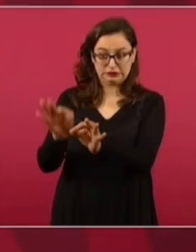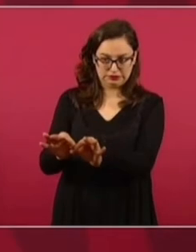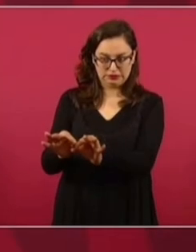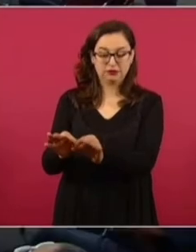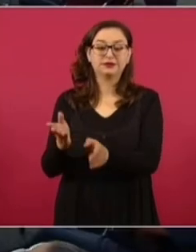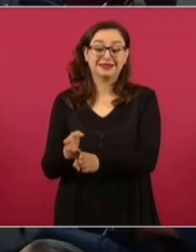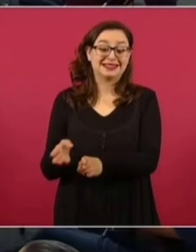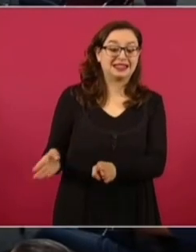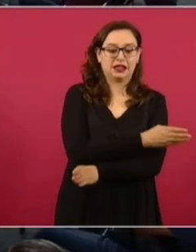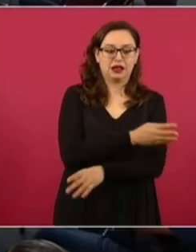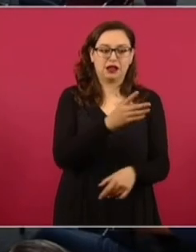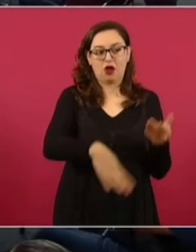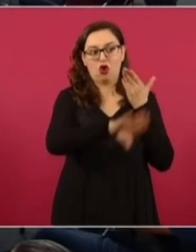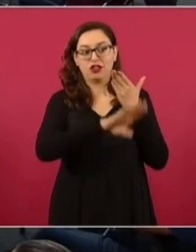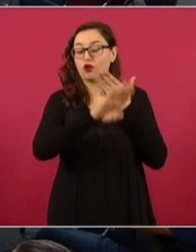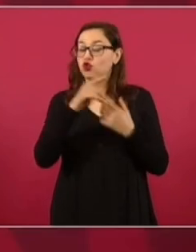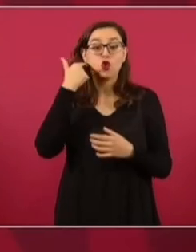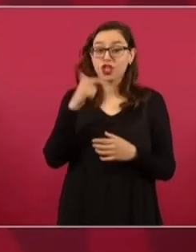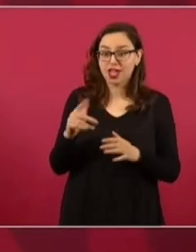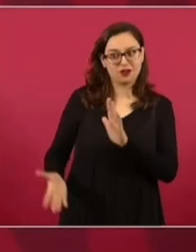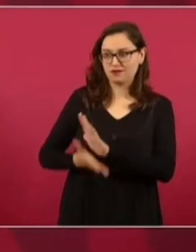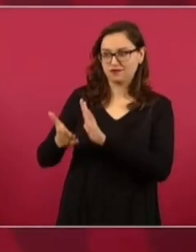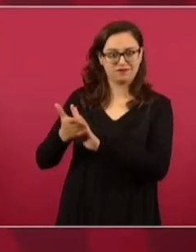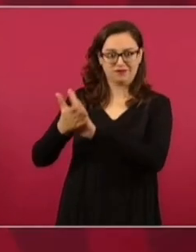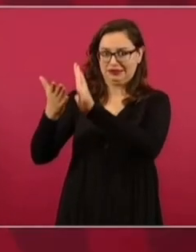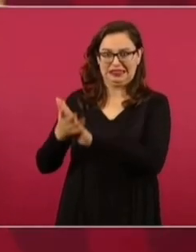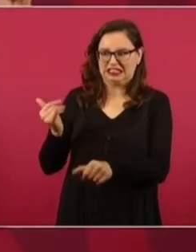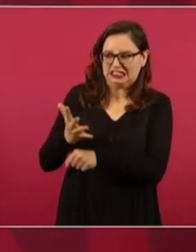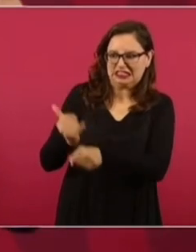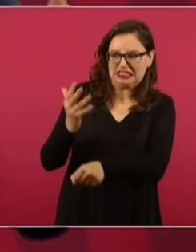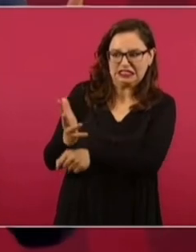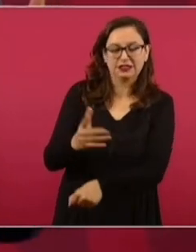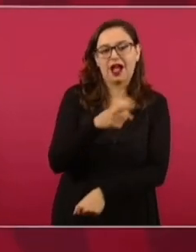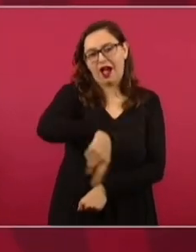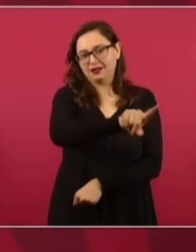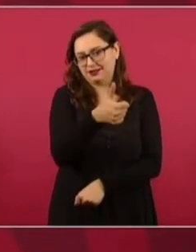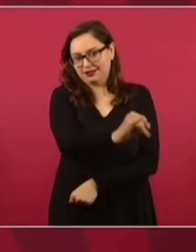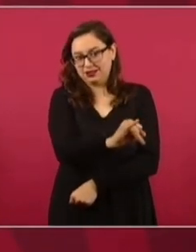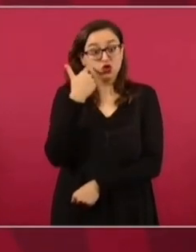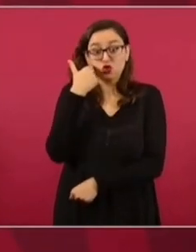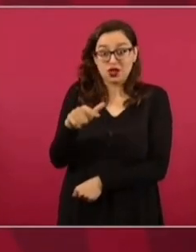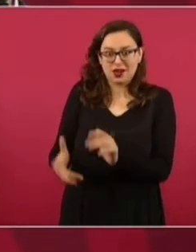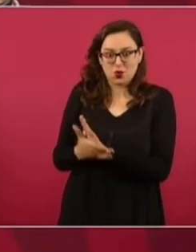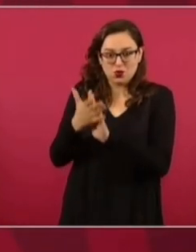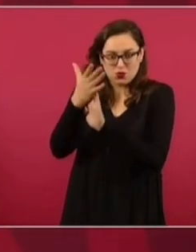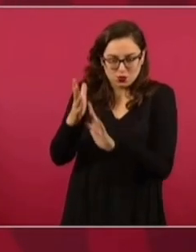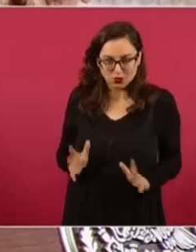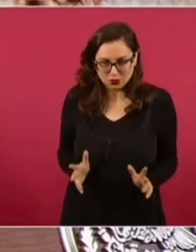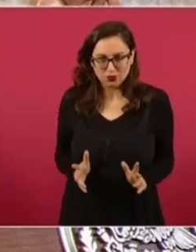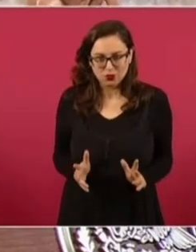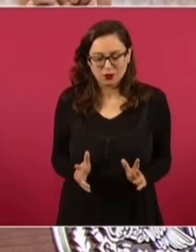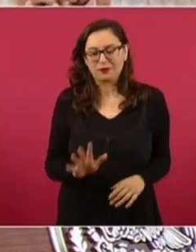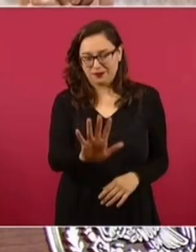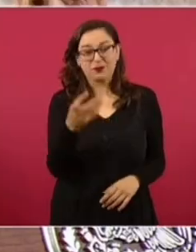parar la construcción. Tenemos, fíjense, todas las anuencias